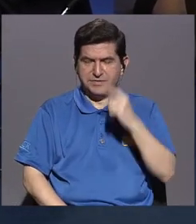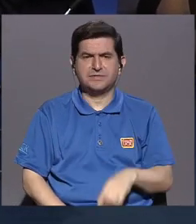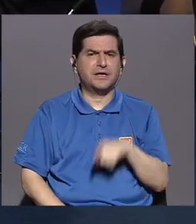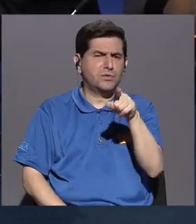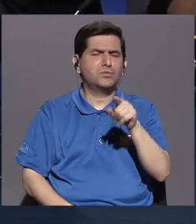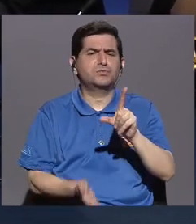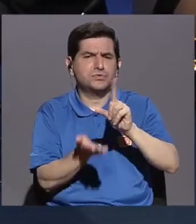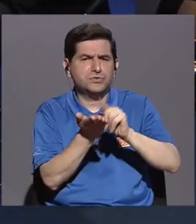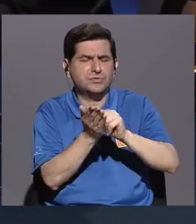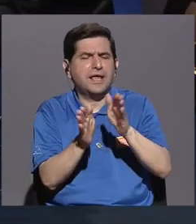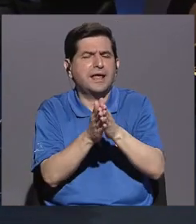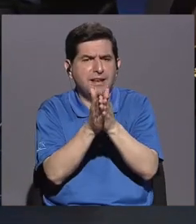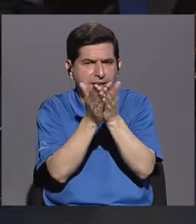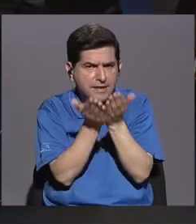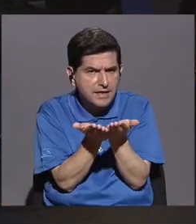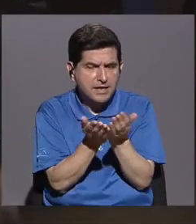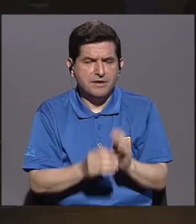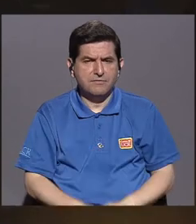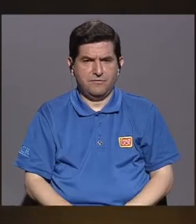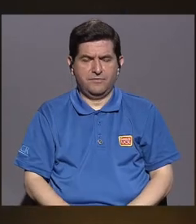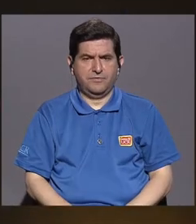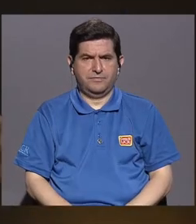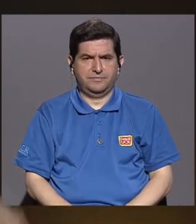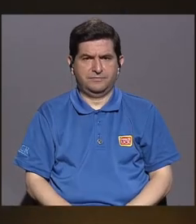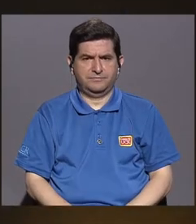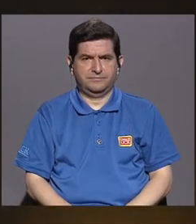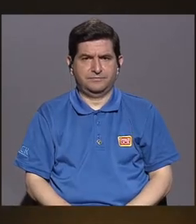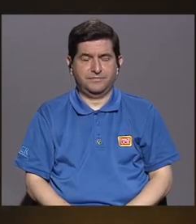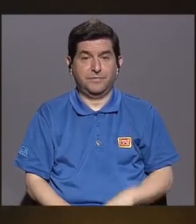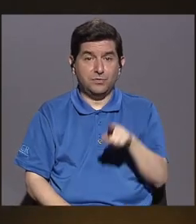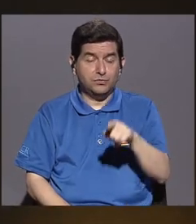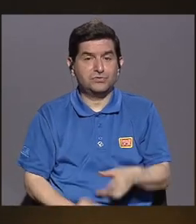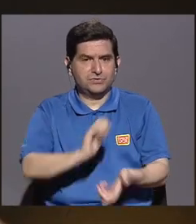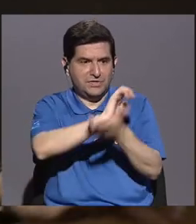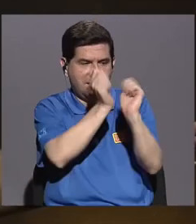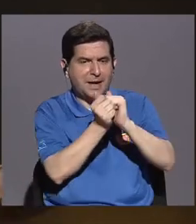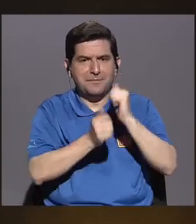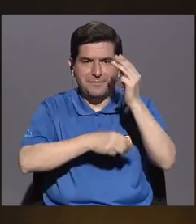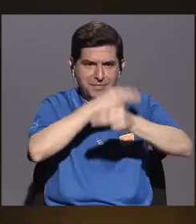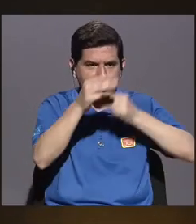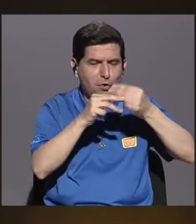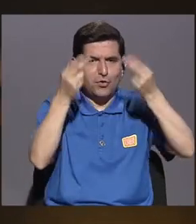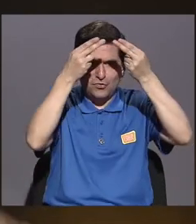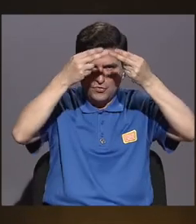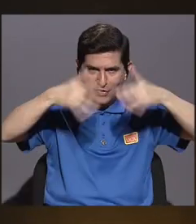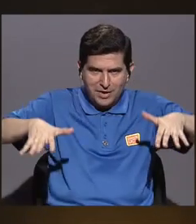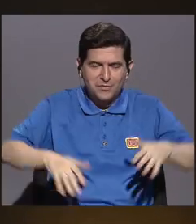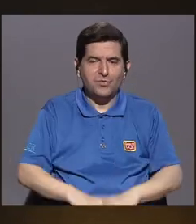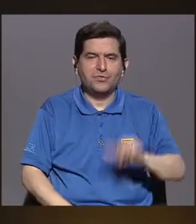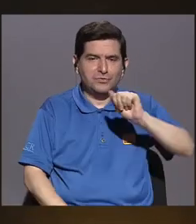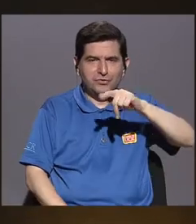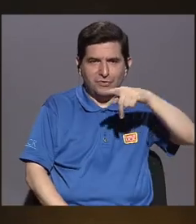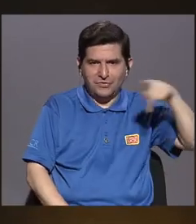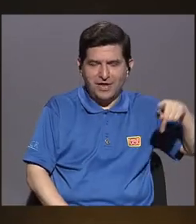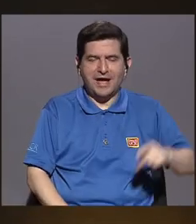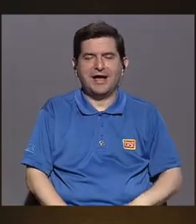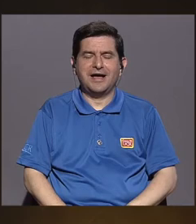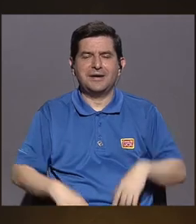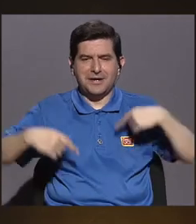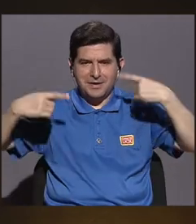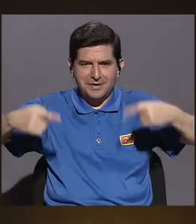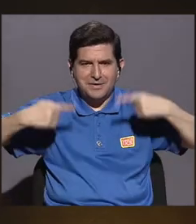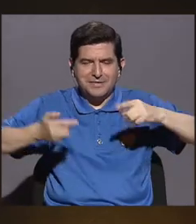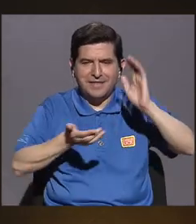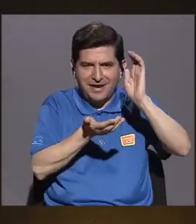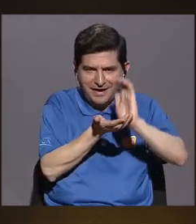acabas de publicar un libro impreso, ¿no? Así es. Pasaste del mundo digital, del lab de La Carretica, que ha sido una